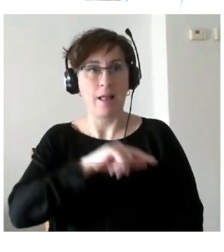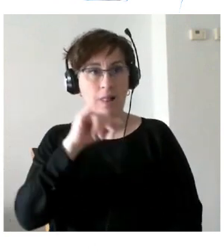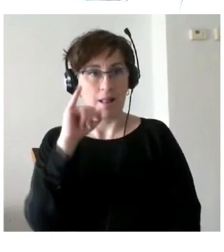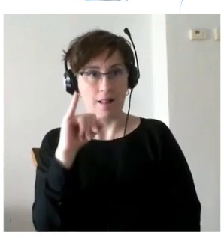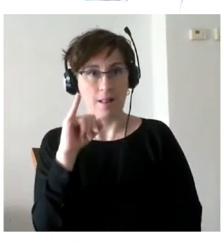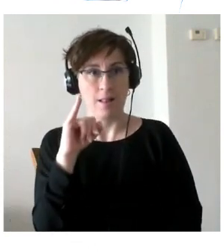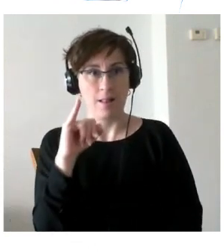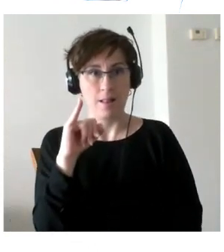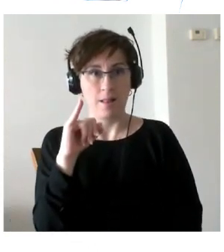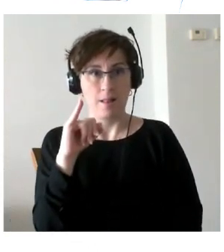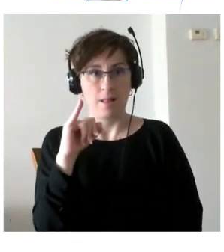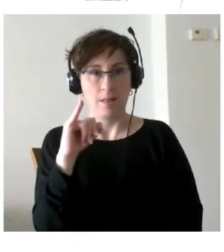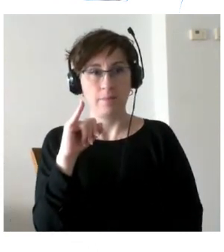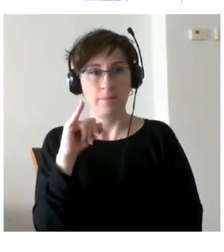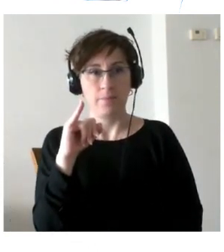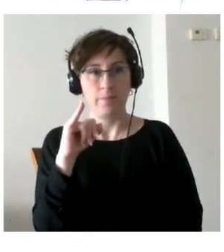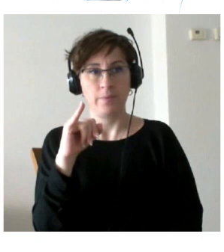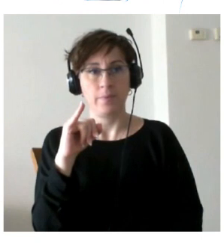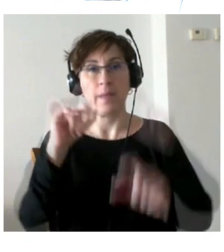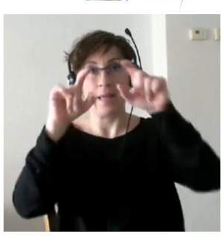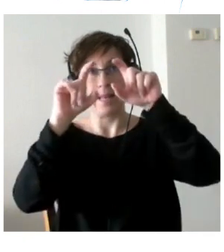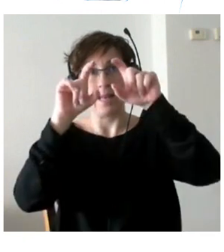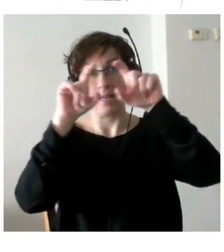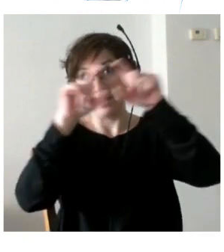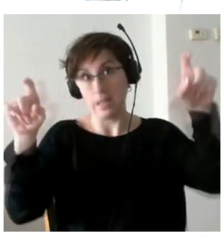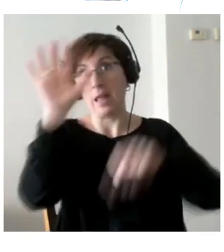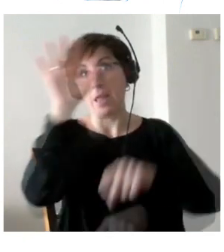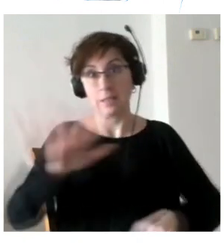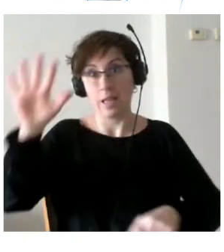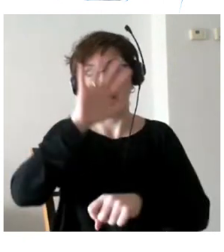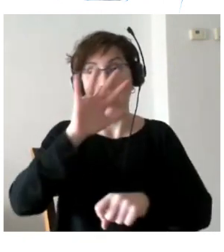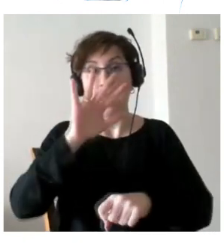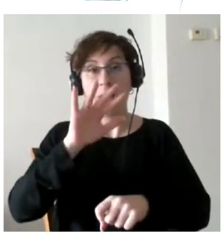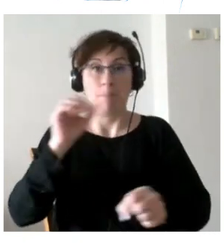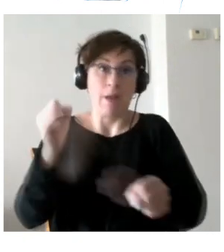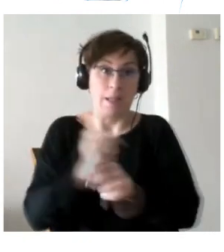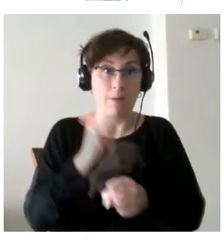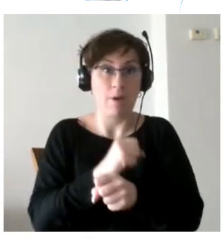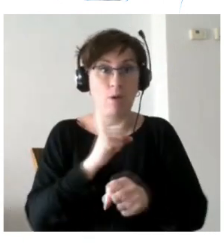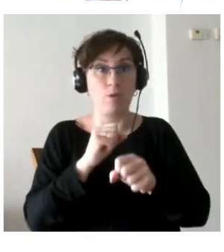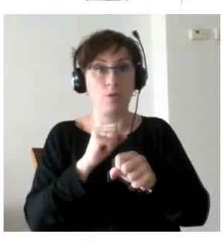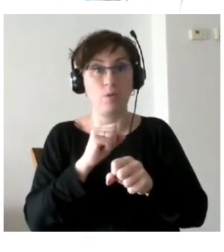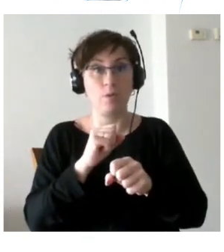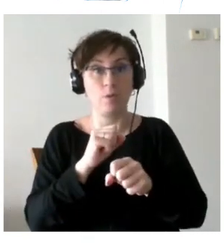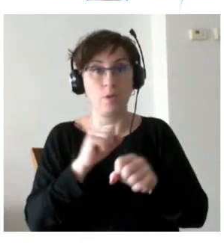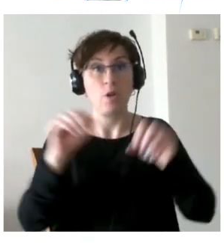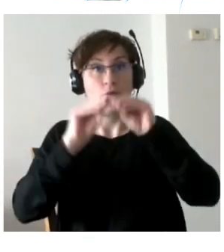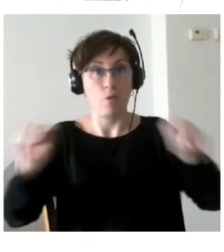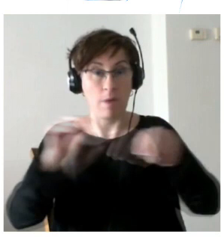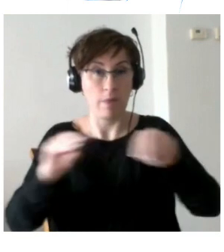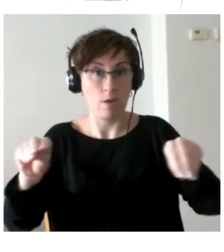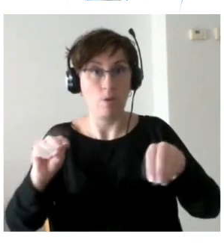La entidad estatal de trabajo penitencial y formación para el empleo tiene una responsabilidad, un mandato, una intención también